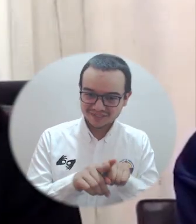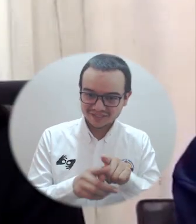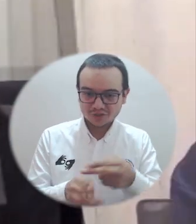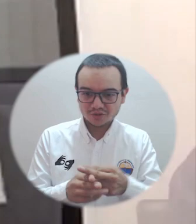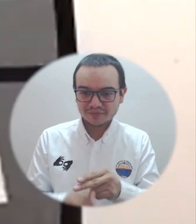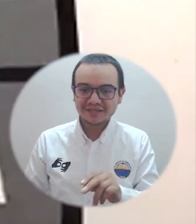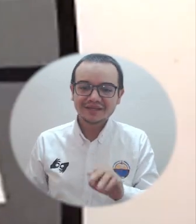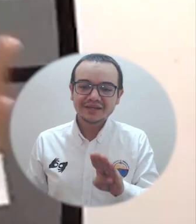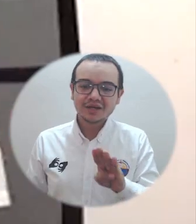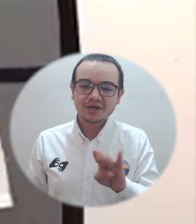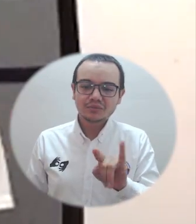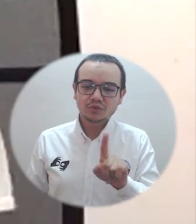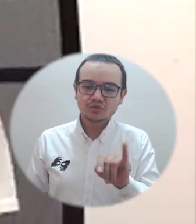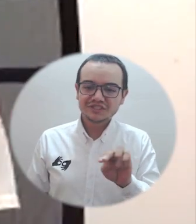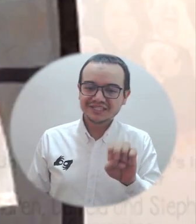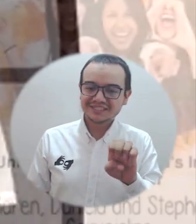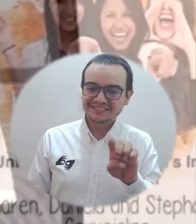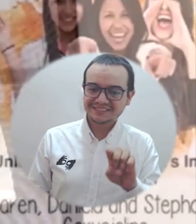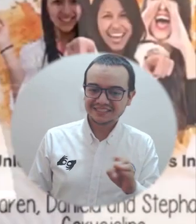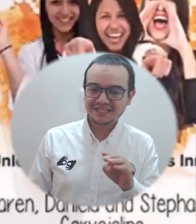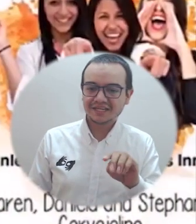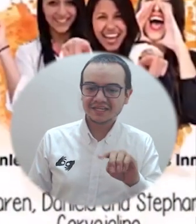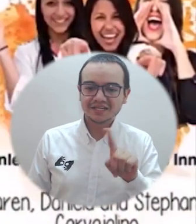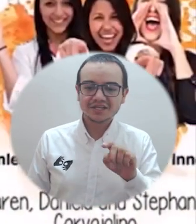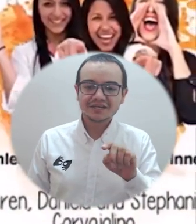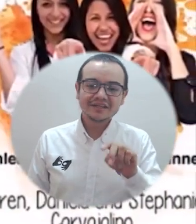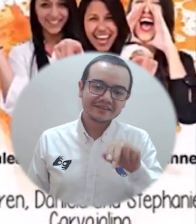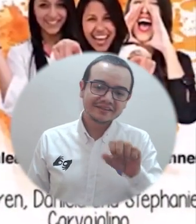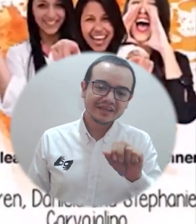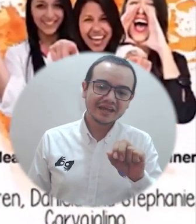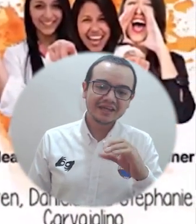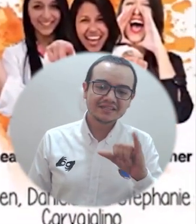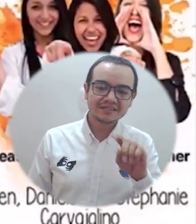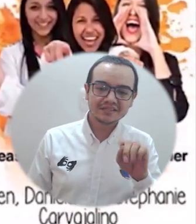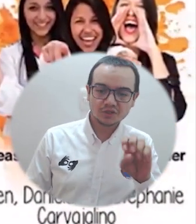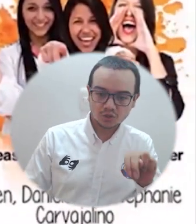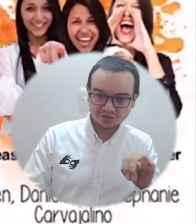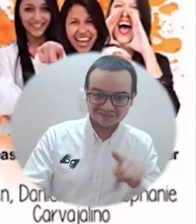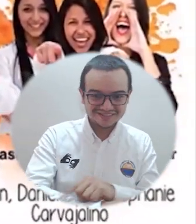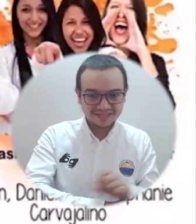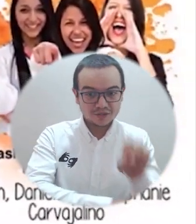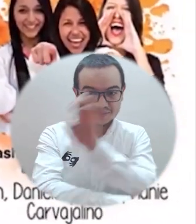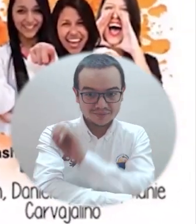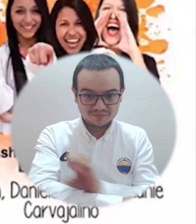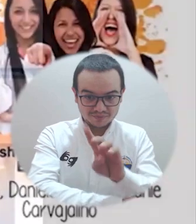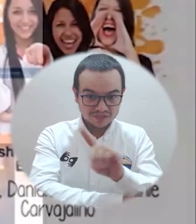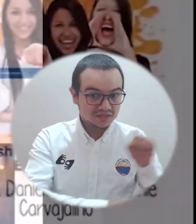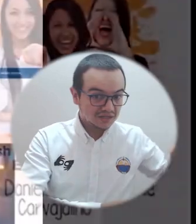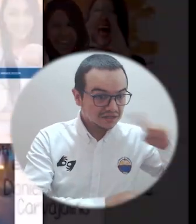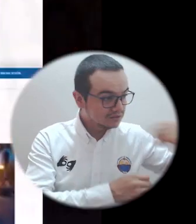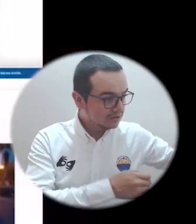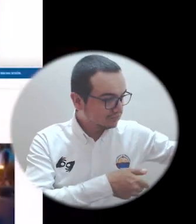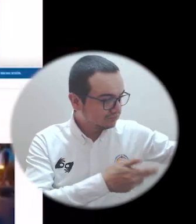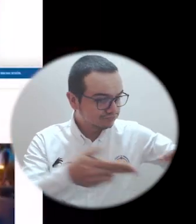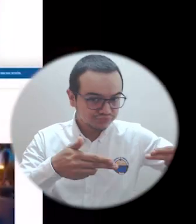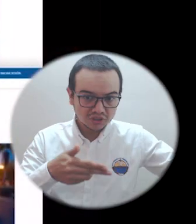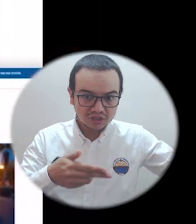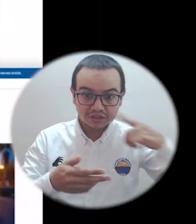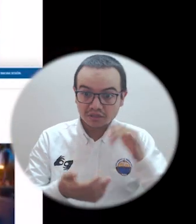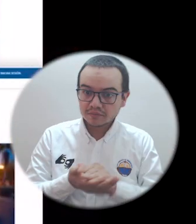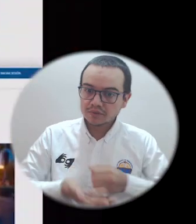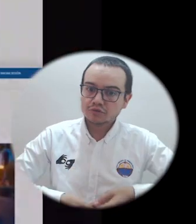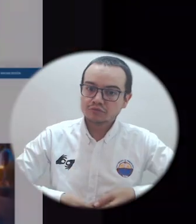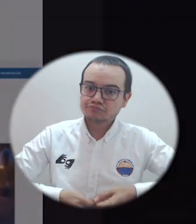Biz Nation, una plataforma de educación sobre emprendimiento, tecnología y formación financiera, además de brindar sus conocimientos, premiaron la gran